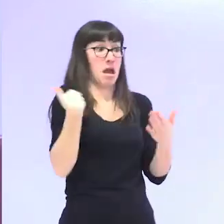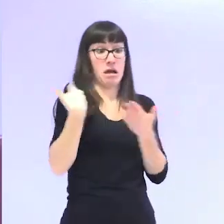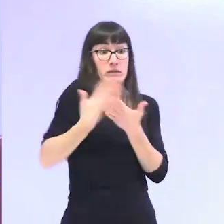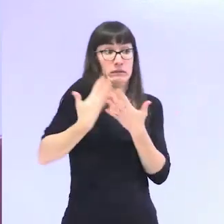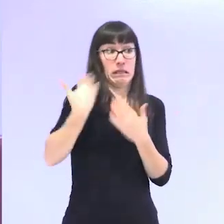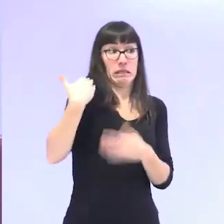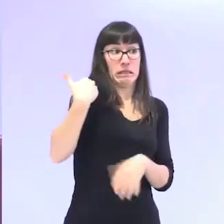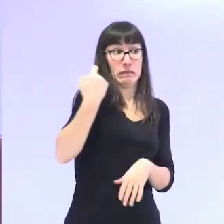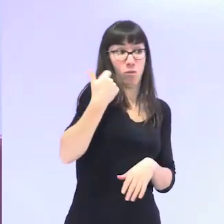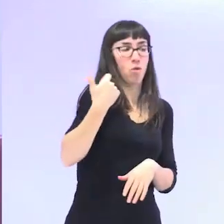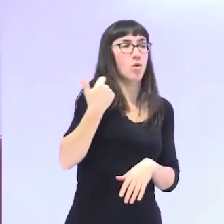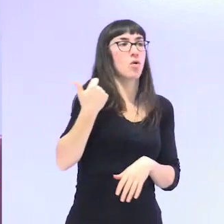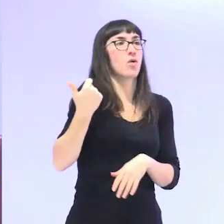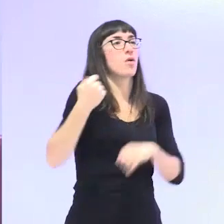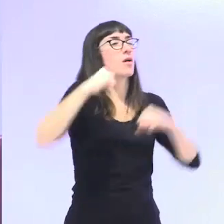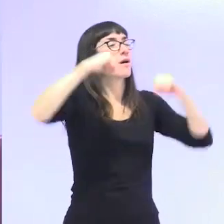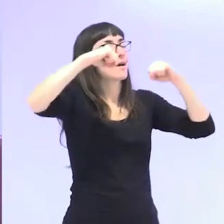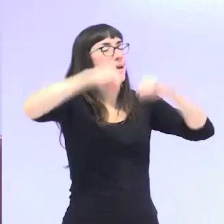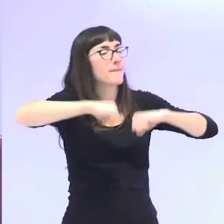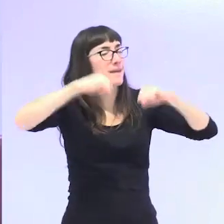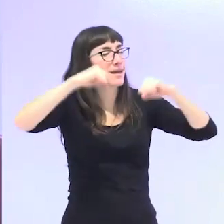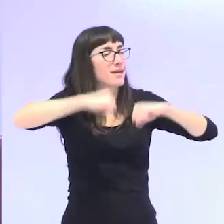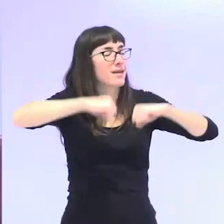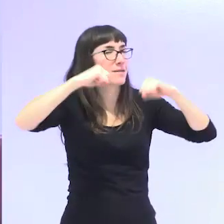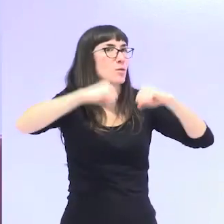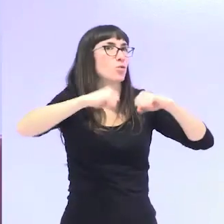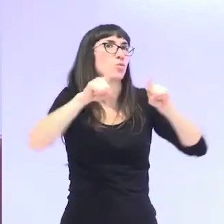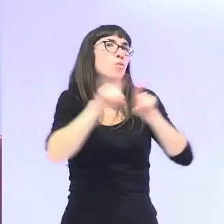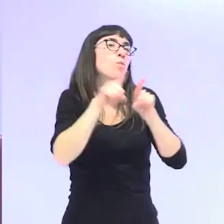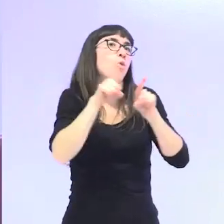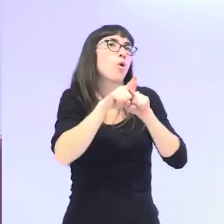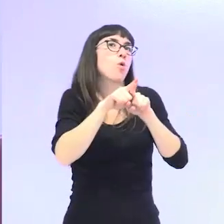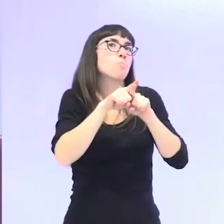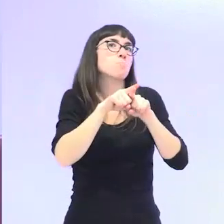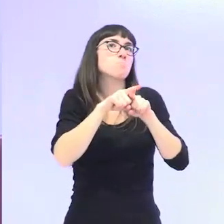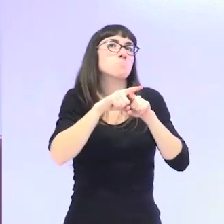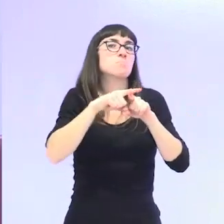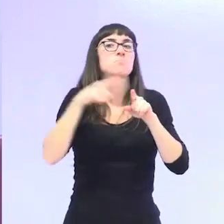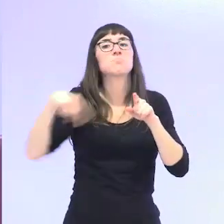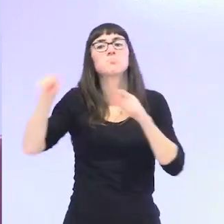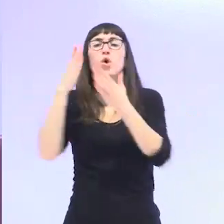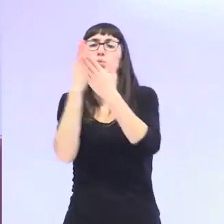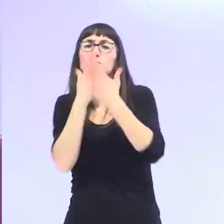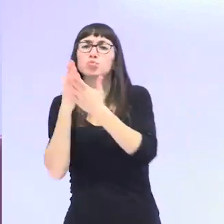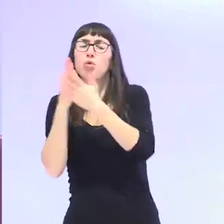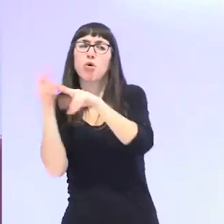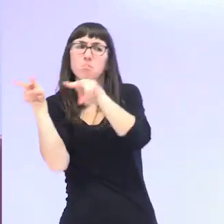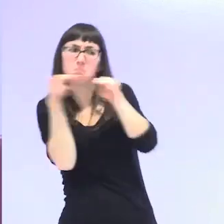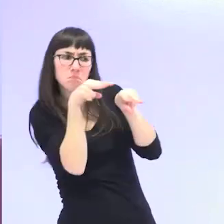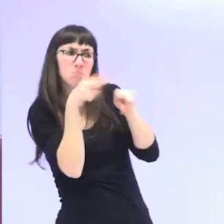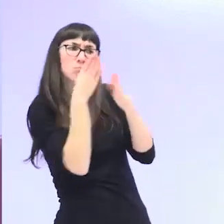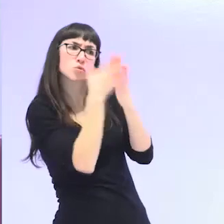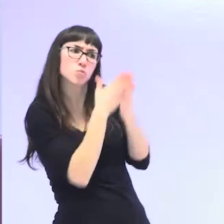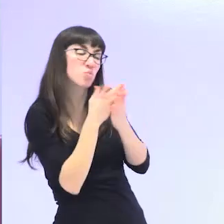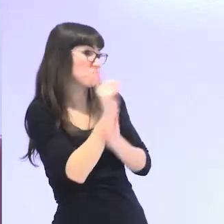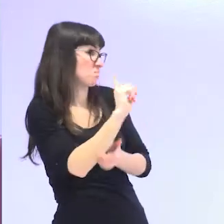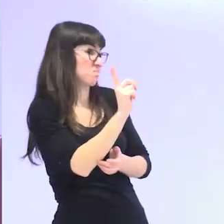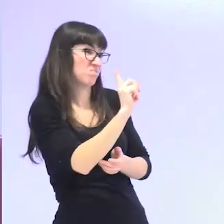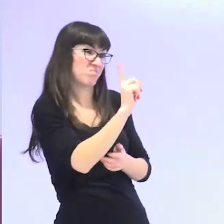recientes, muy recientes, realmente el envejecimiento no ha sido un campo de interés para el estudio. Y fijaros si es